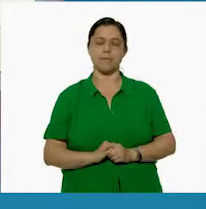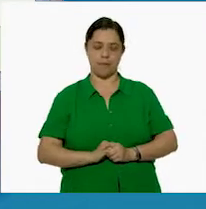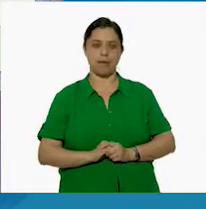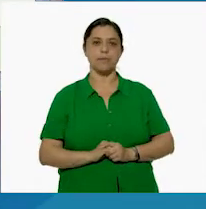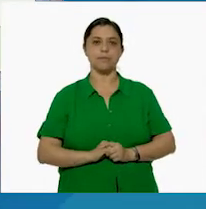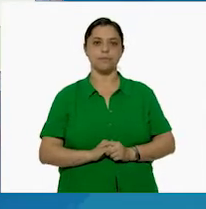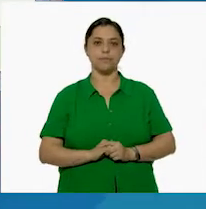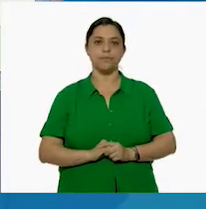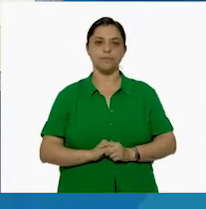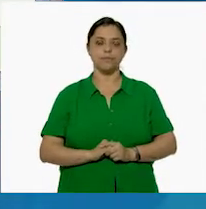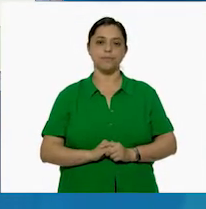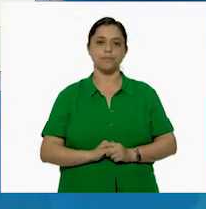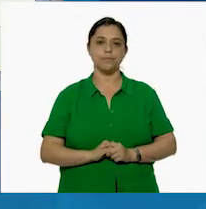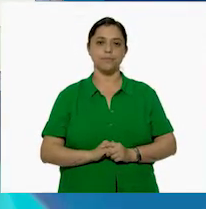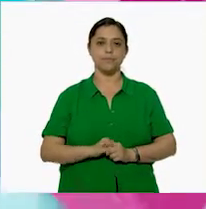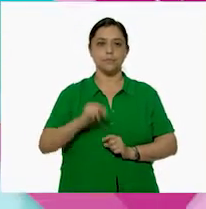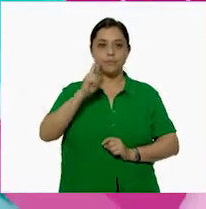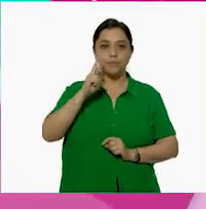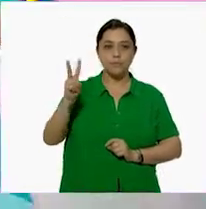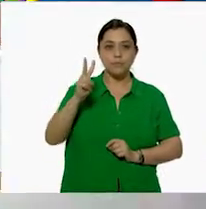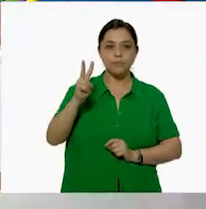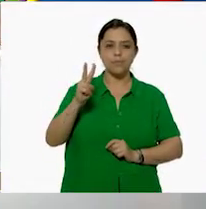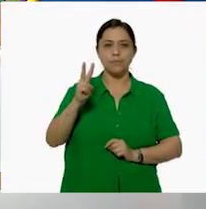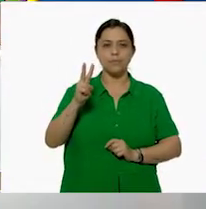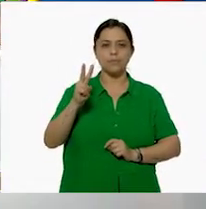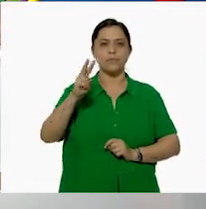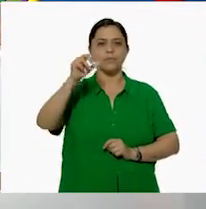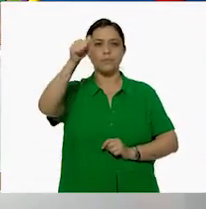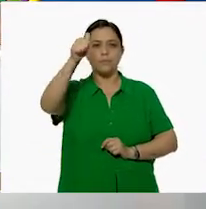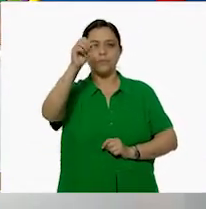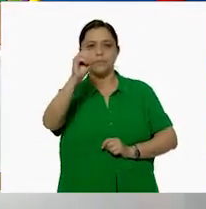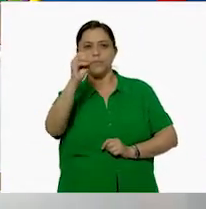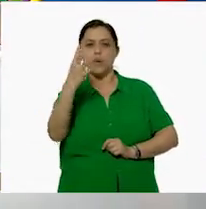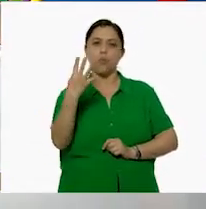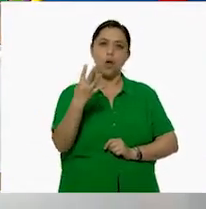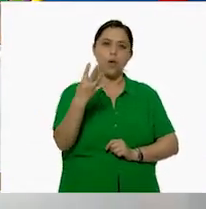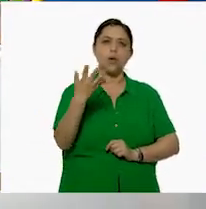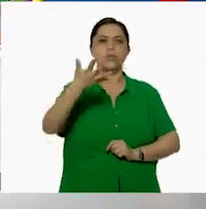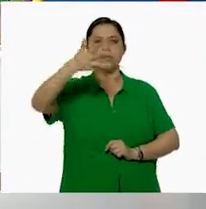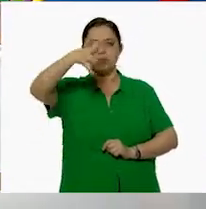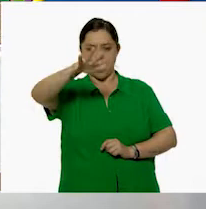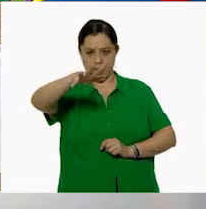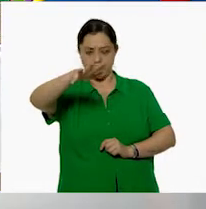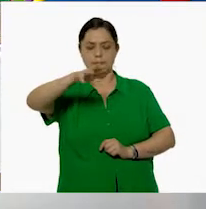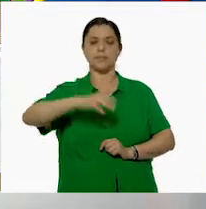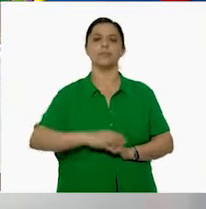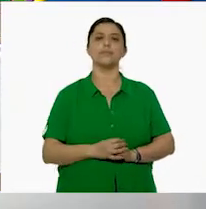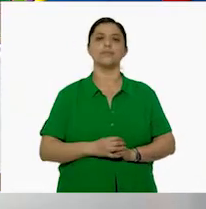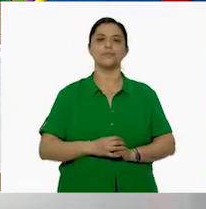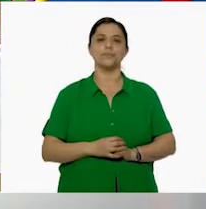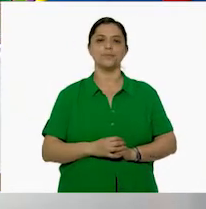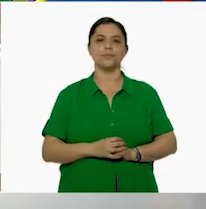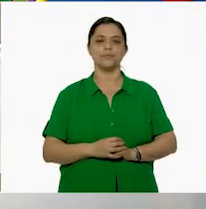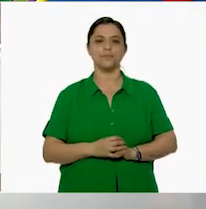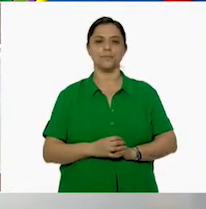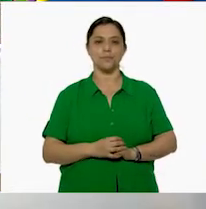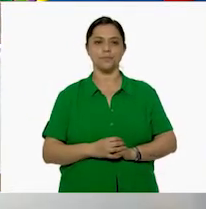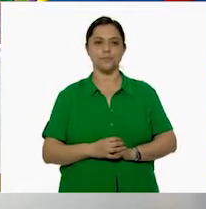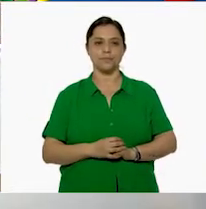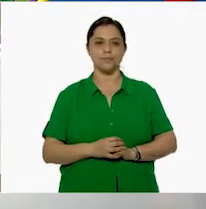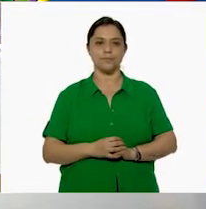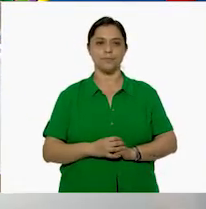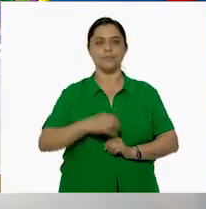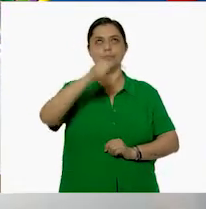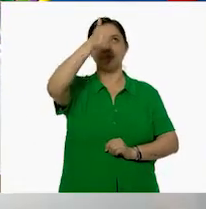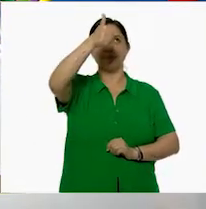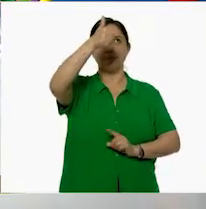A ver, entonces son... 6. 6 y 4, 10. 10. Llevo 1. 0 y llevo 1. 6